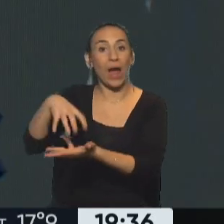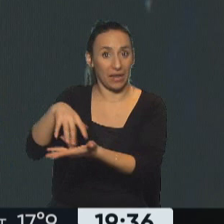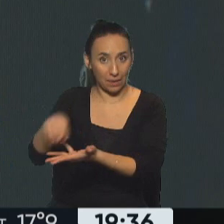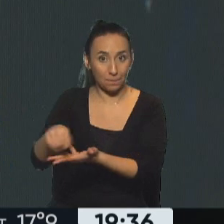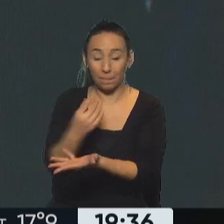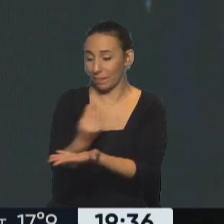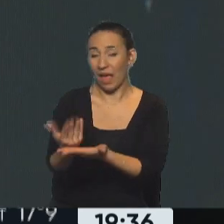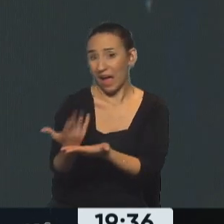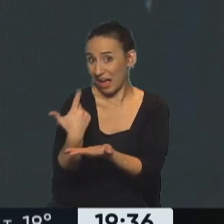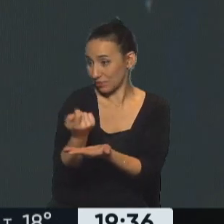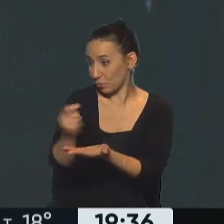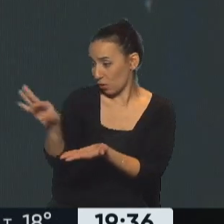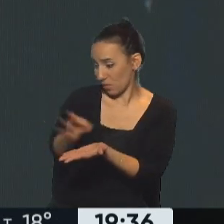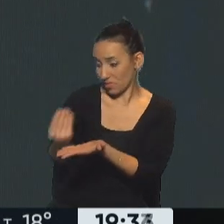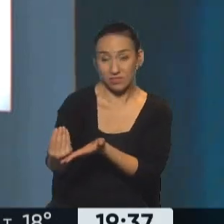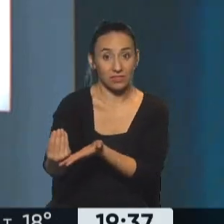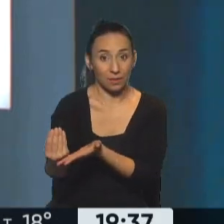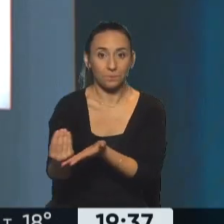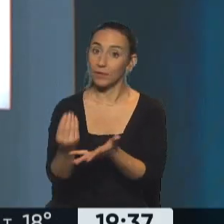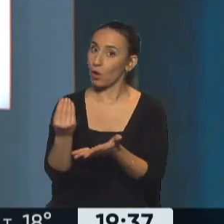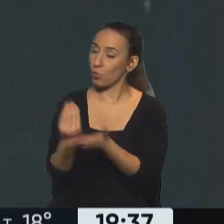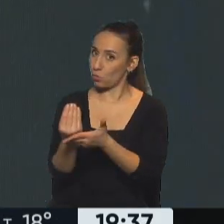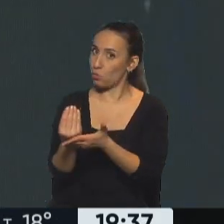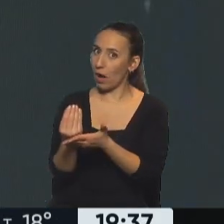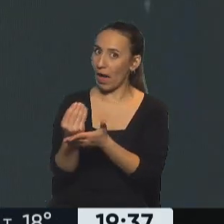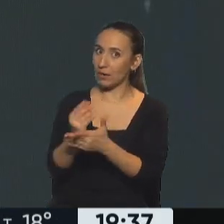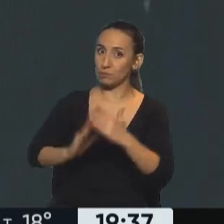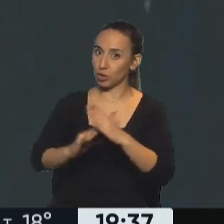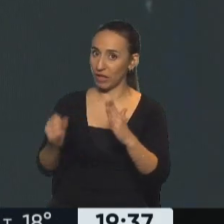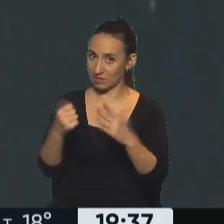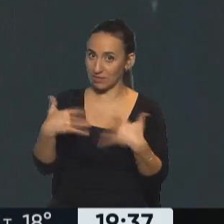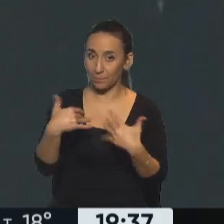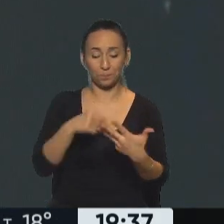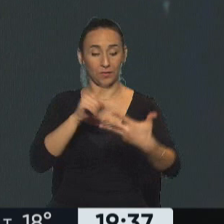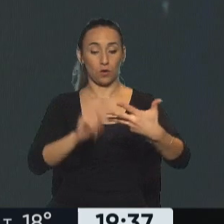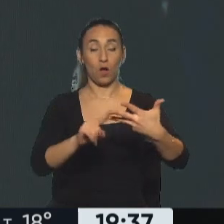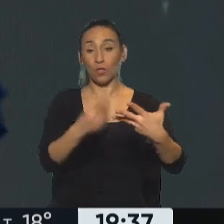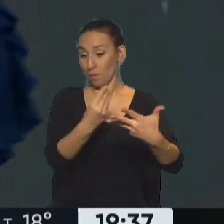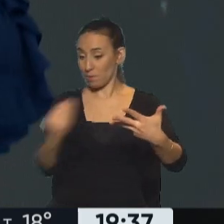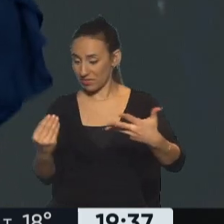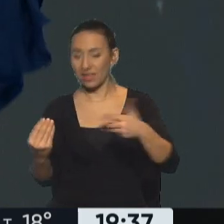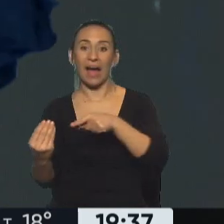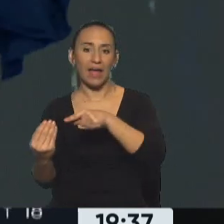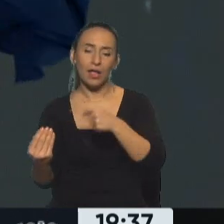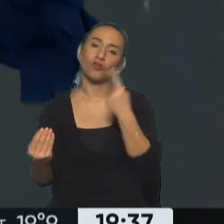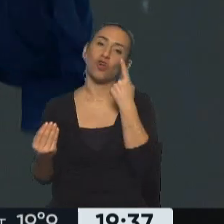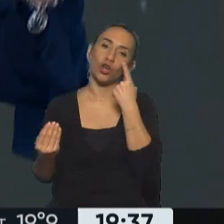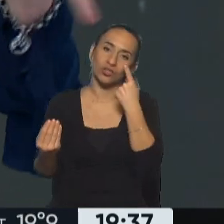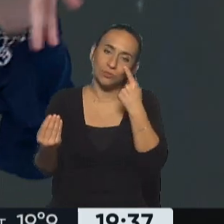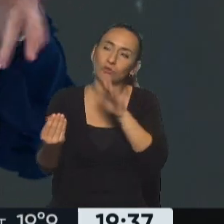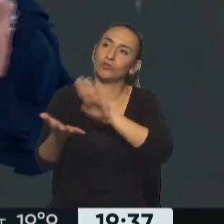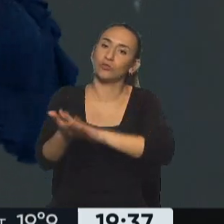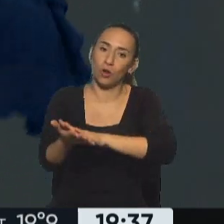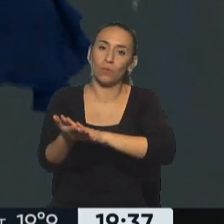la aduana. Es interesante porque... un lugar clave. Exactamente. Desde la llegada de Guillermo Michel conocimos, por ejemplo, lo que era el